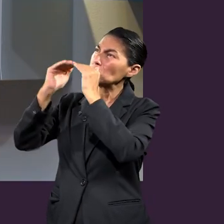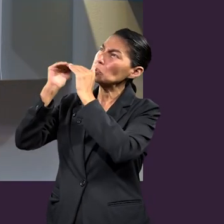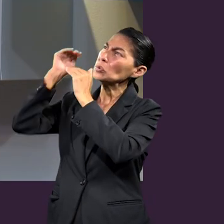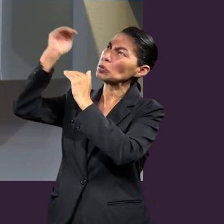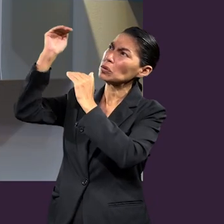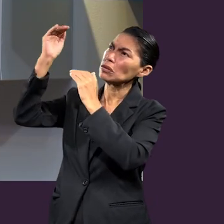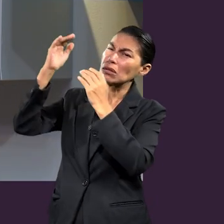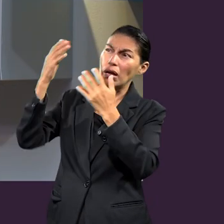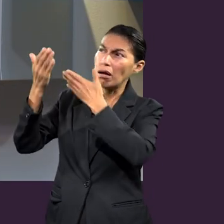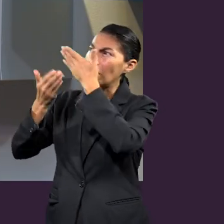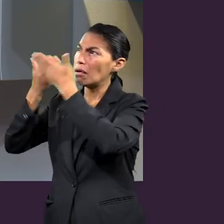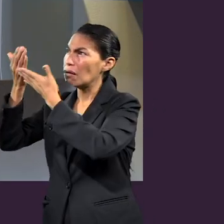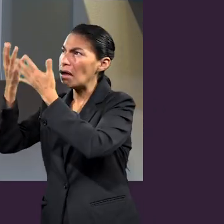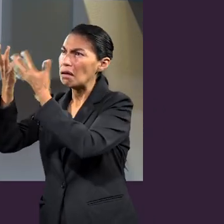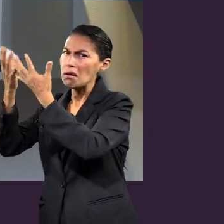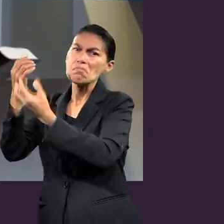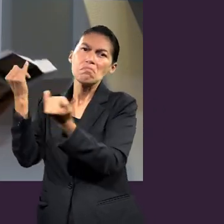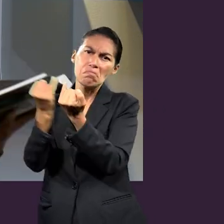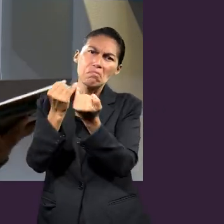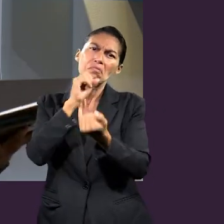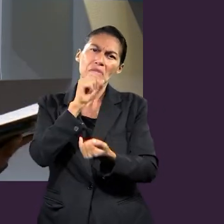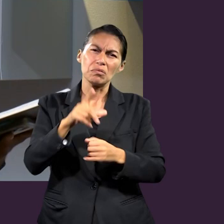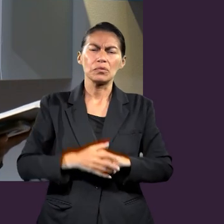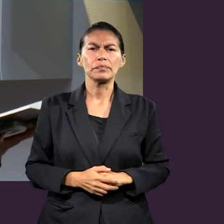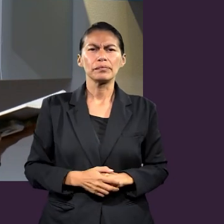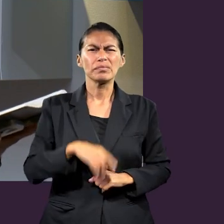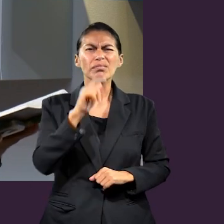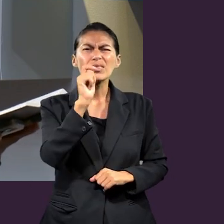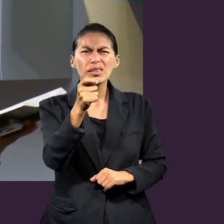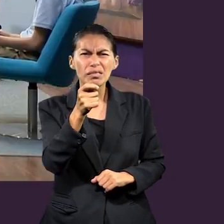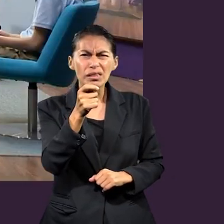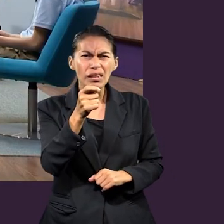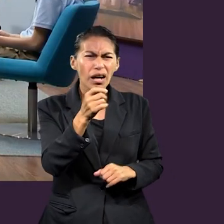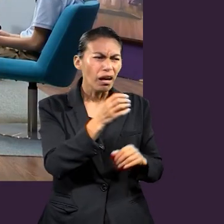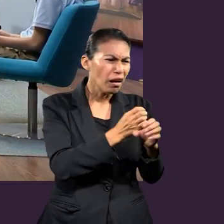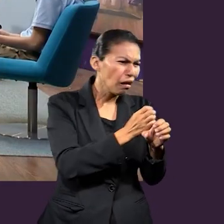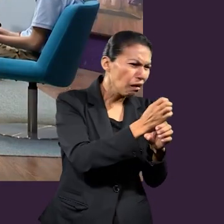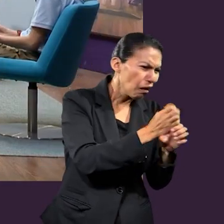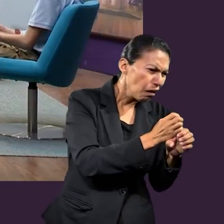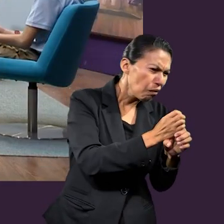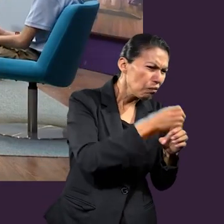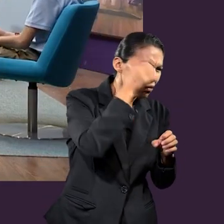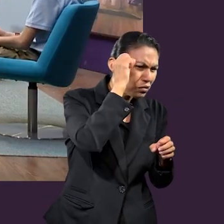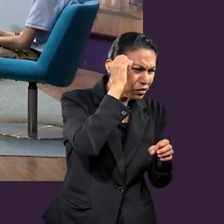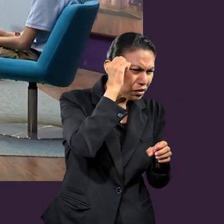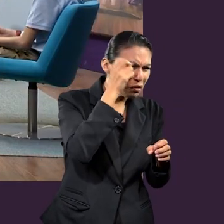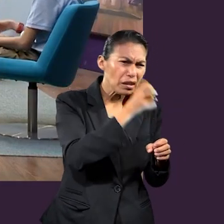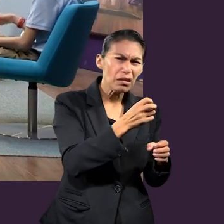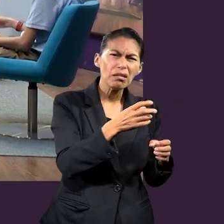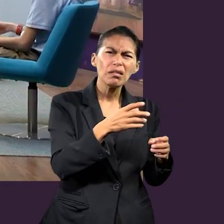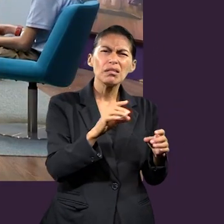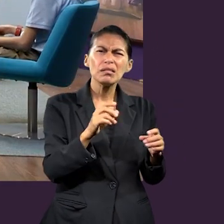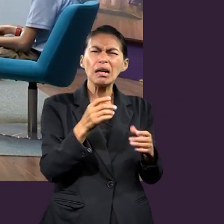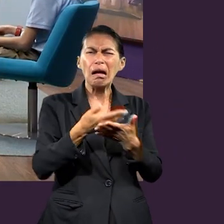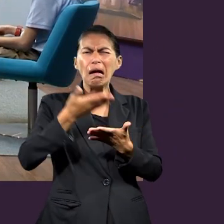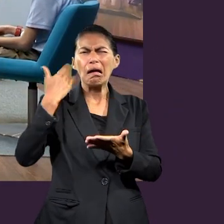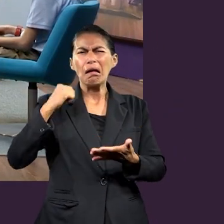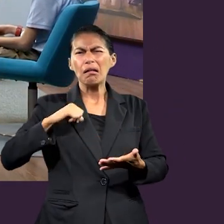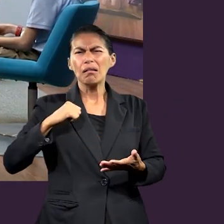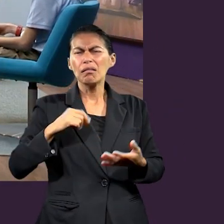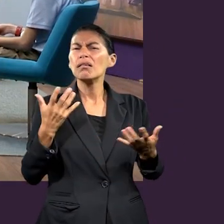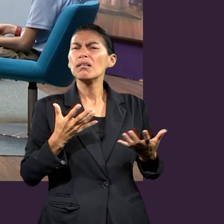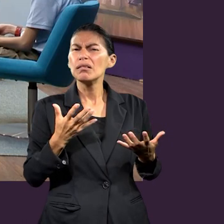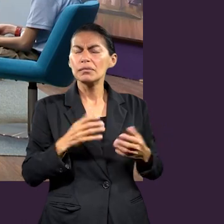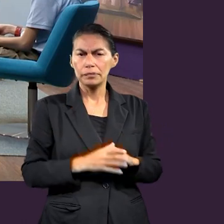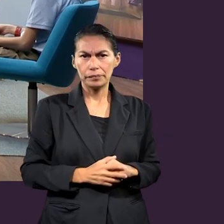como a Cristo. ¿Qué entendemos de este texto? ¿Qué me podían explicar de la esclavitud en aquella época? ¿Qué